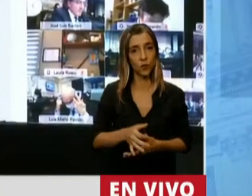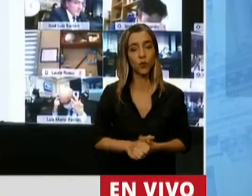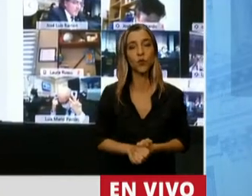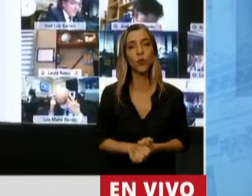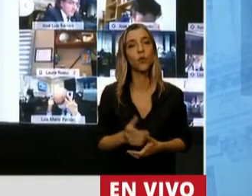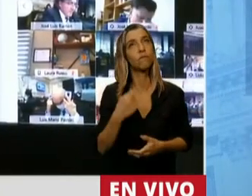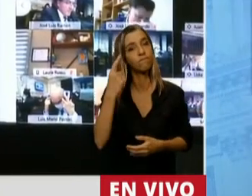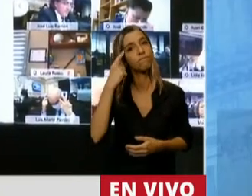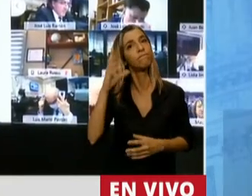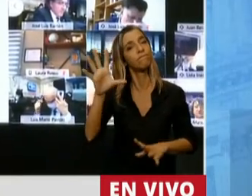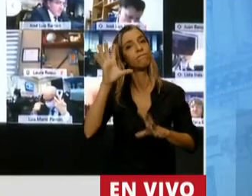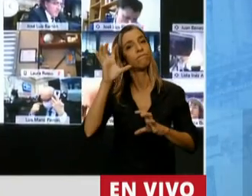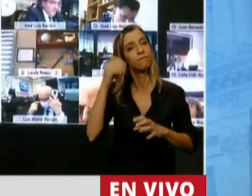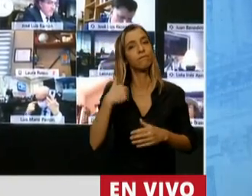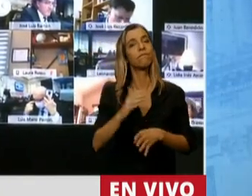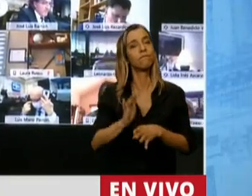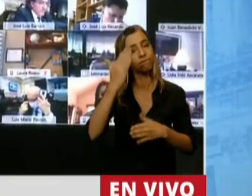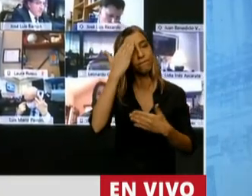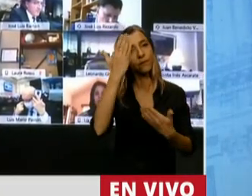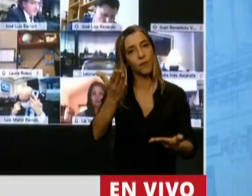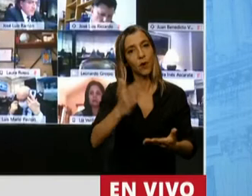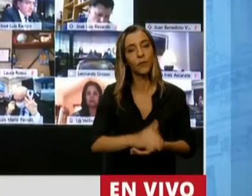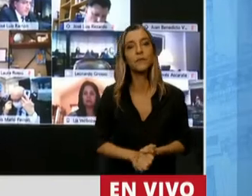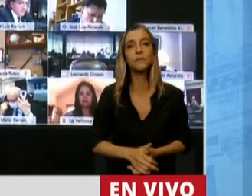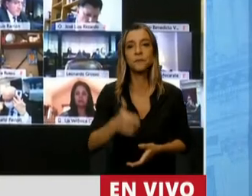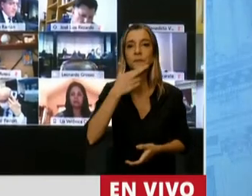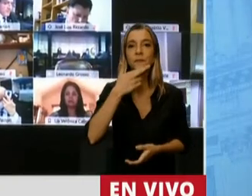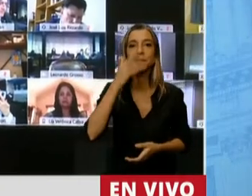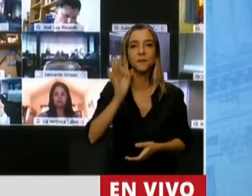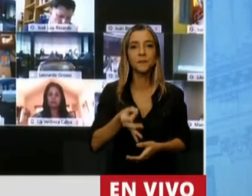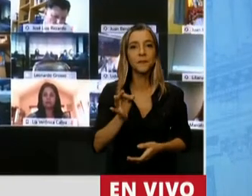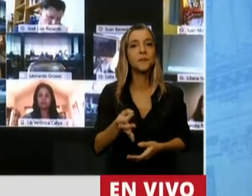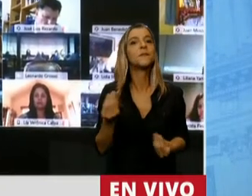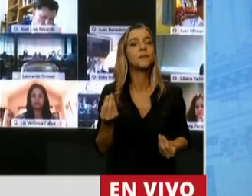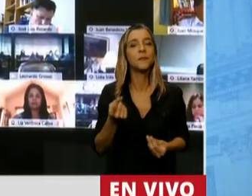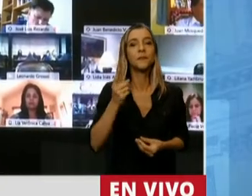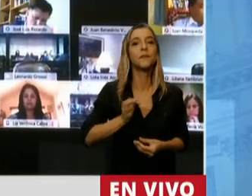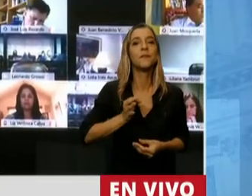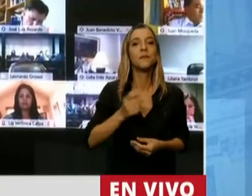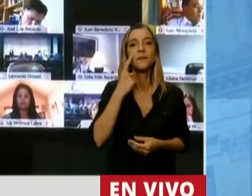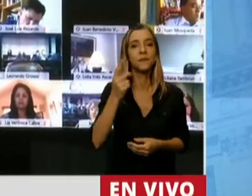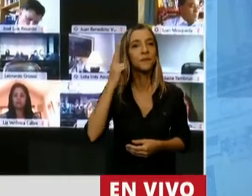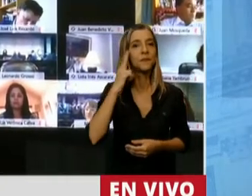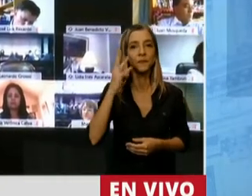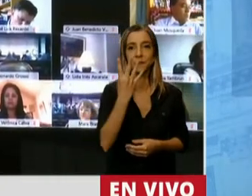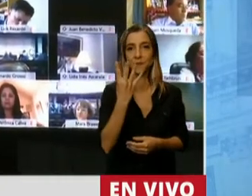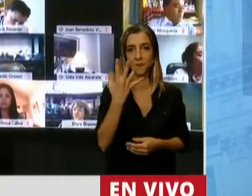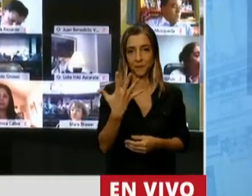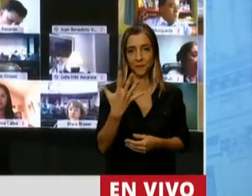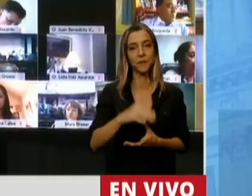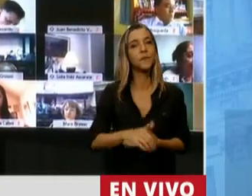recordando y homenajeando al 17 de octubre de 1945, donde